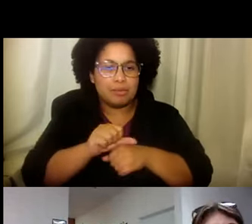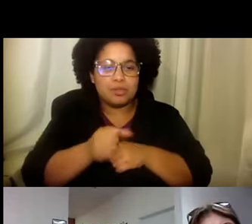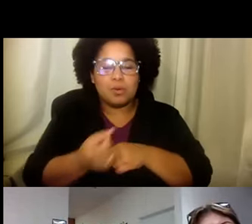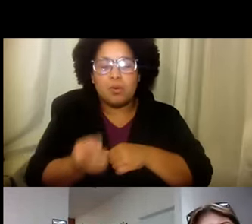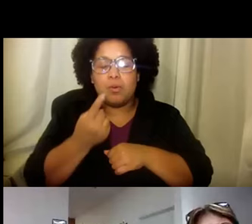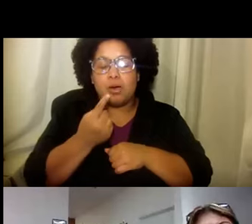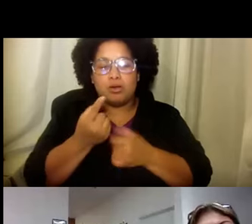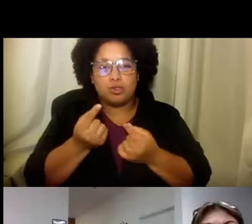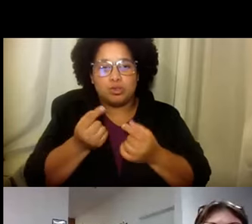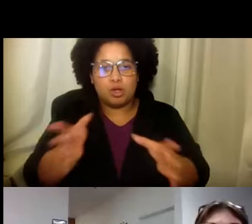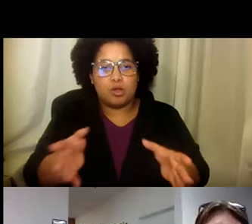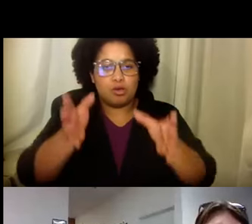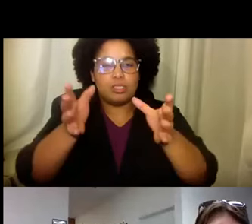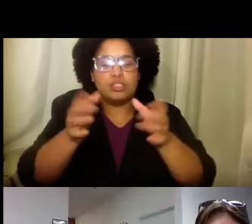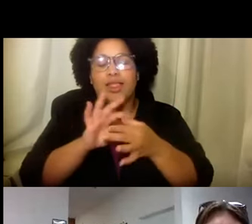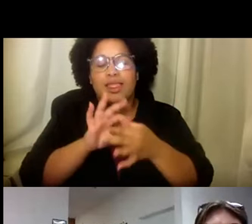respecto a su.